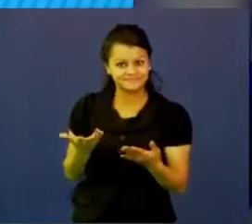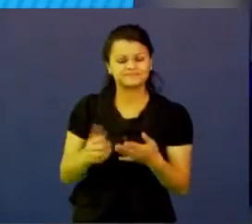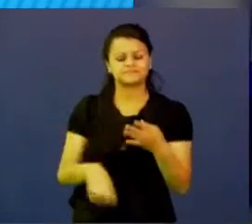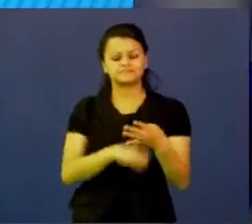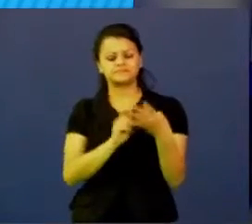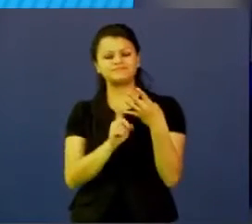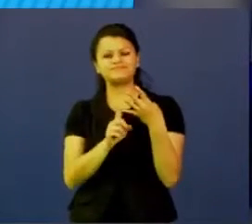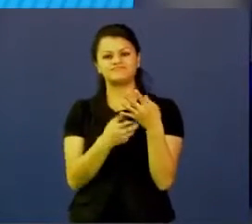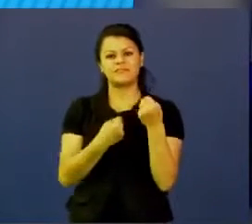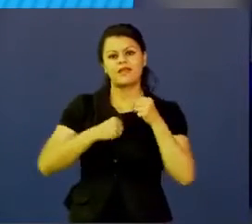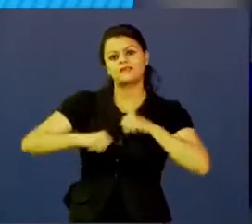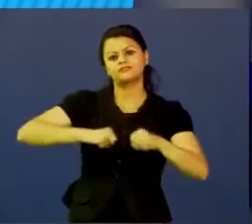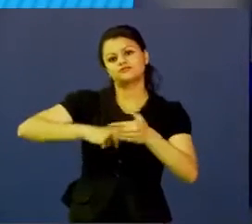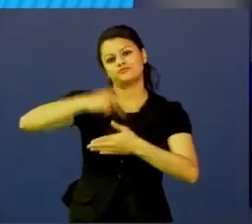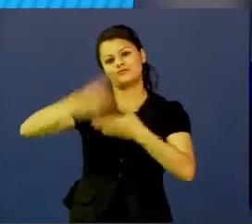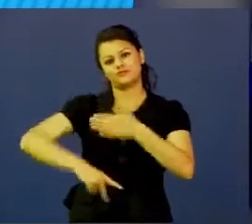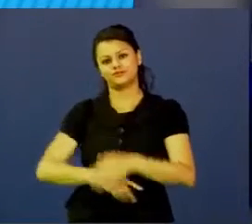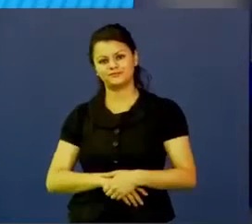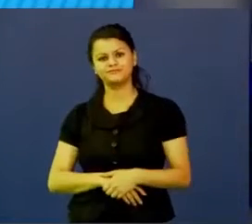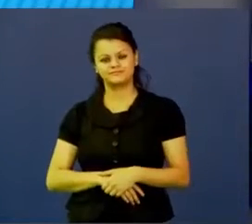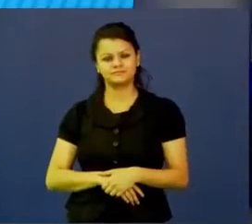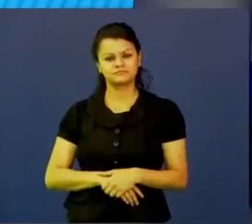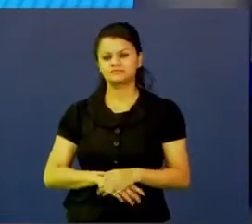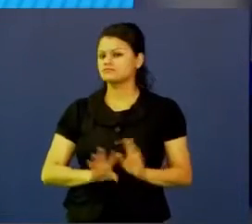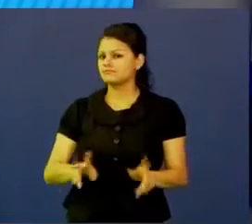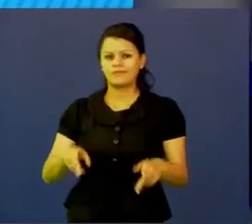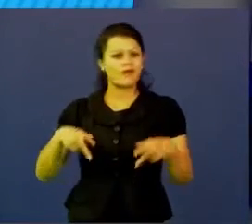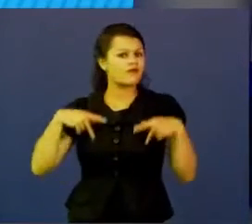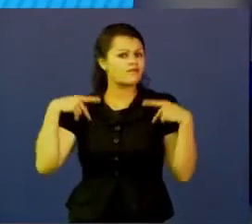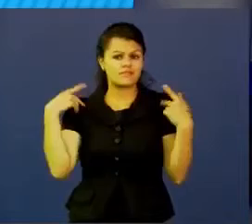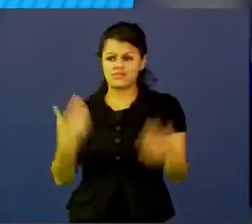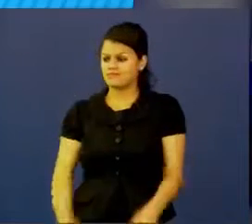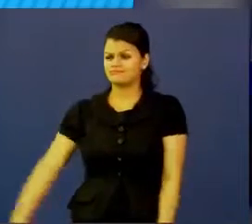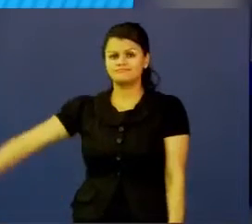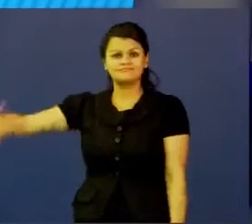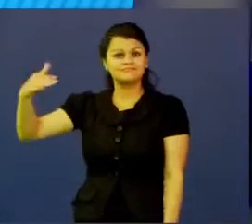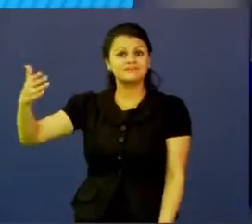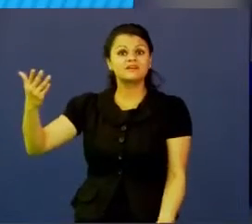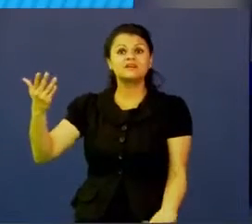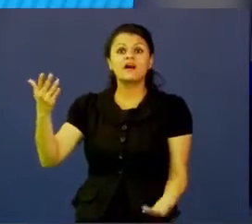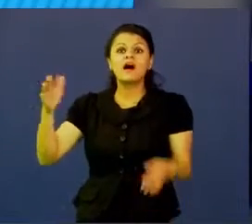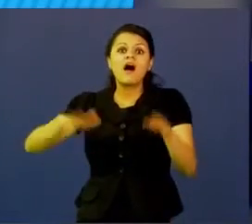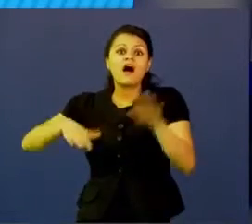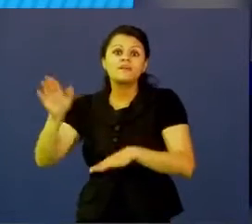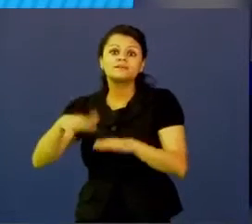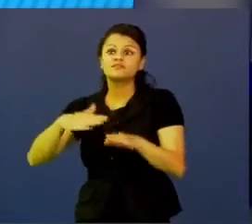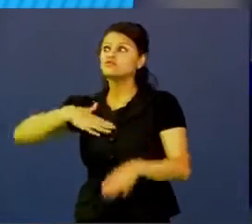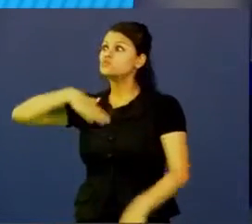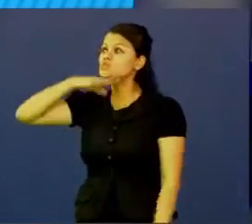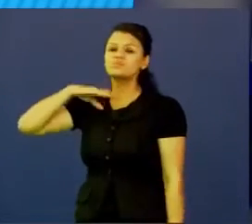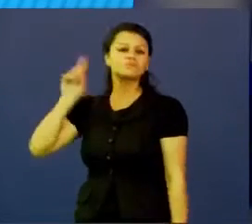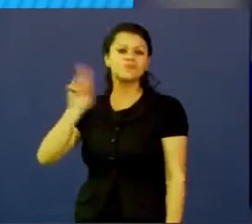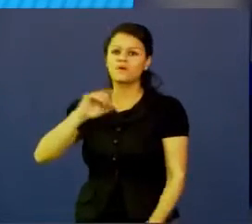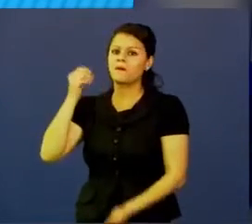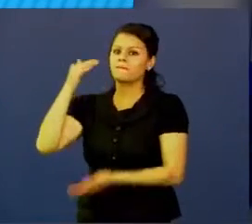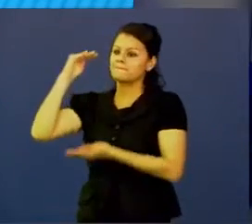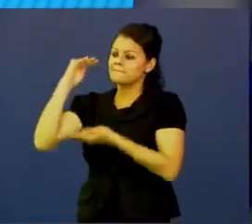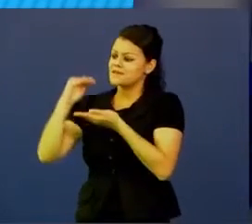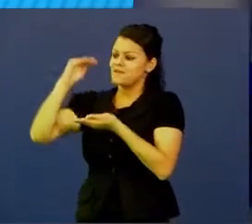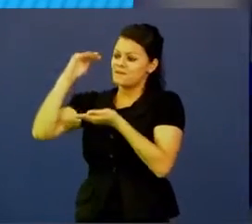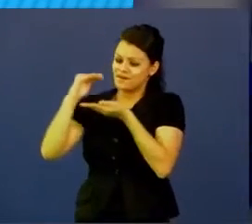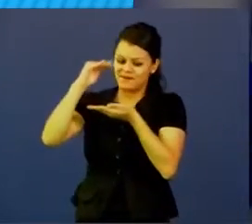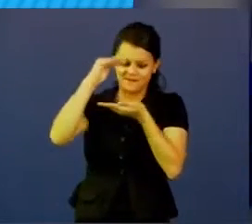todo en la vida tiene unos recursos limitados, un tiempo limitado, unas herramientas